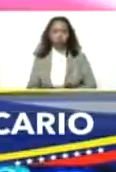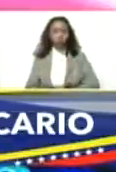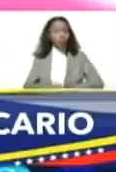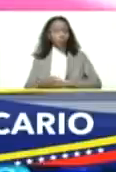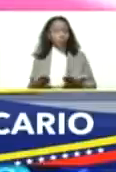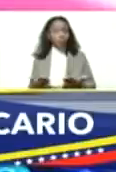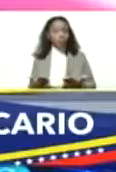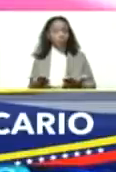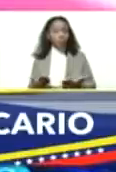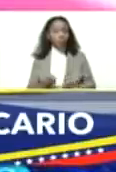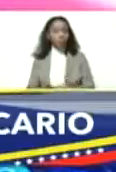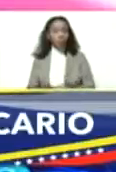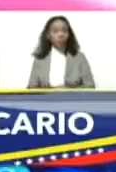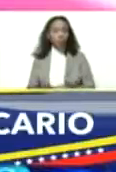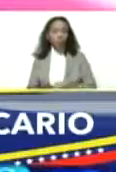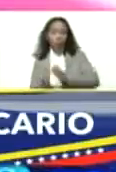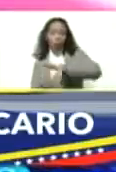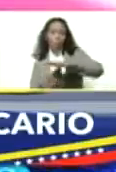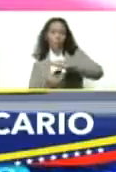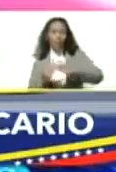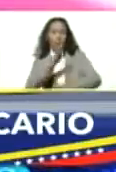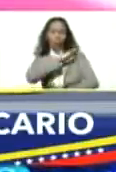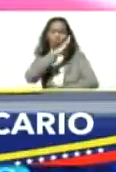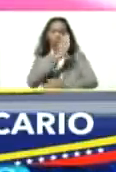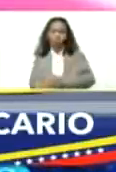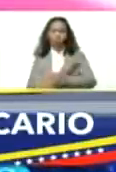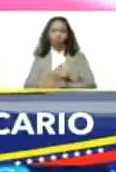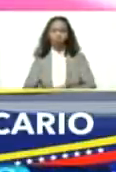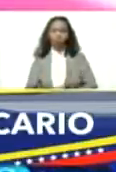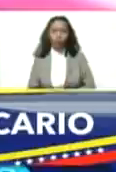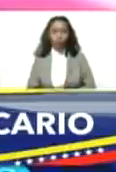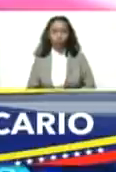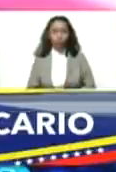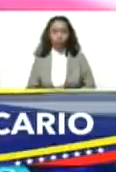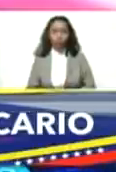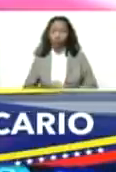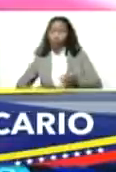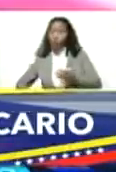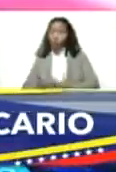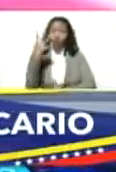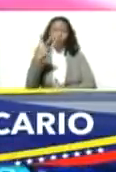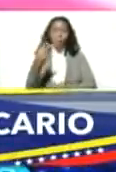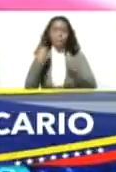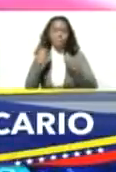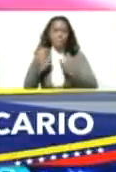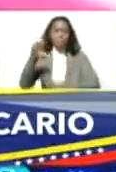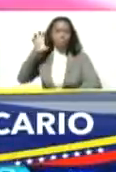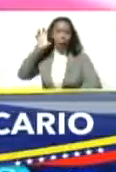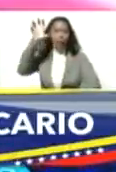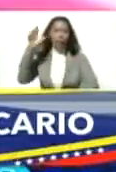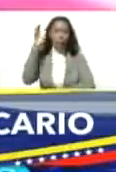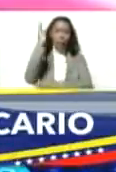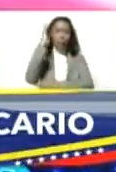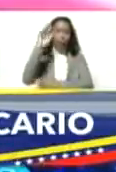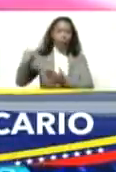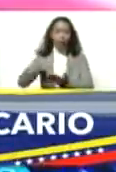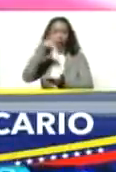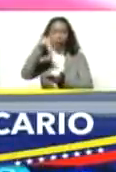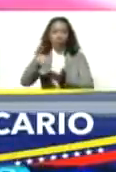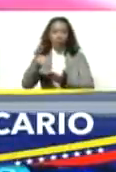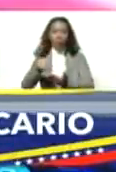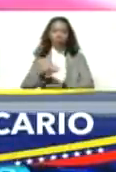Desde una base de poder, bueno, fundamental para el país, el Parlamento, la Asamblea Nacional.